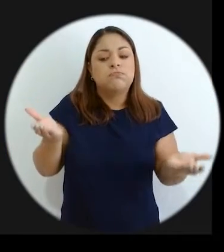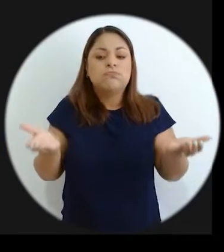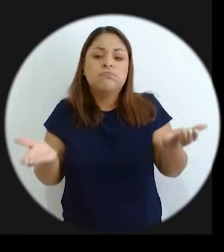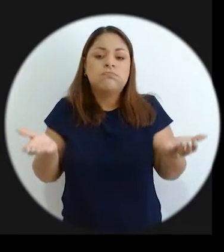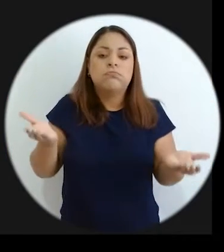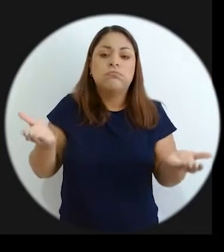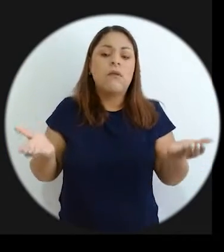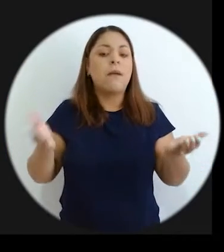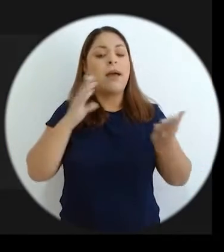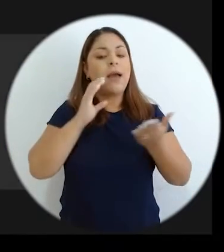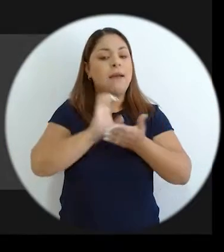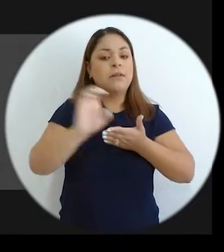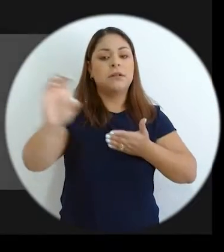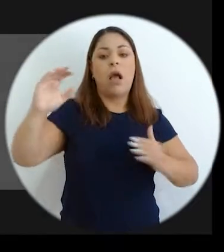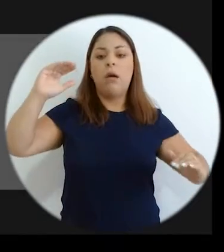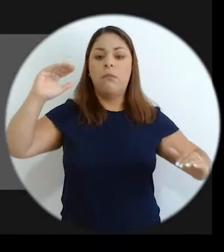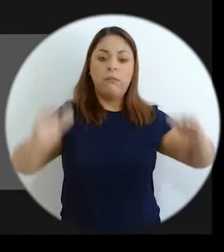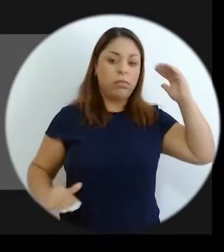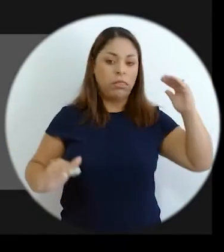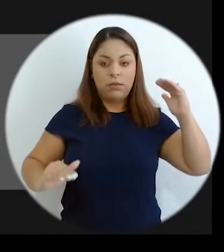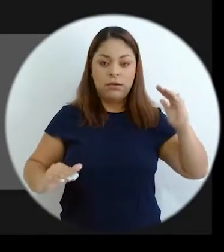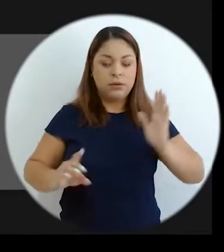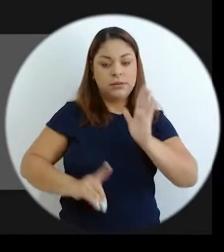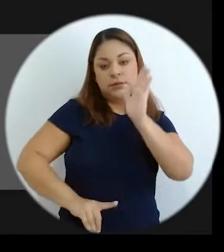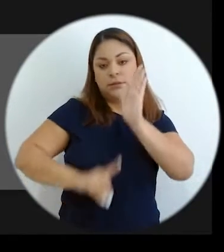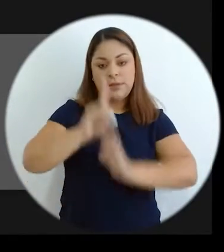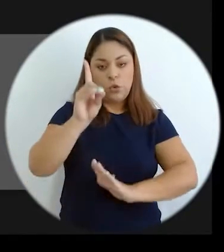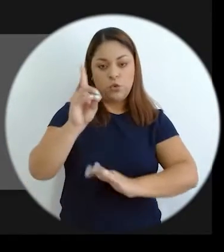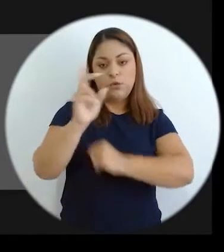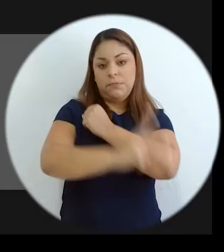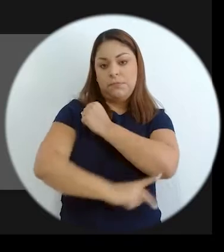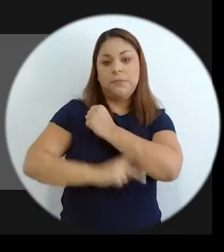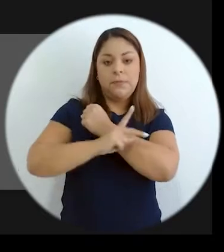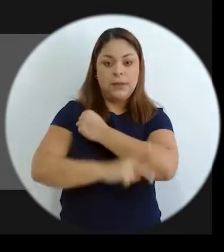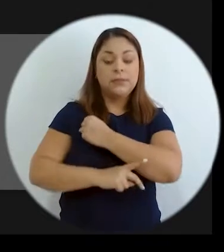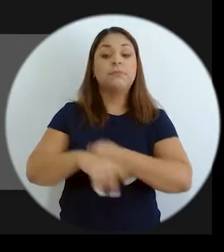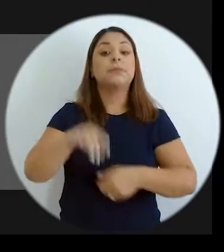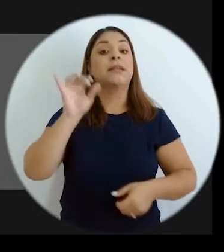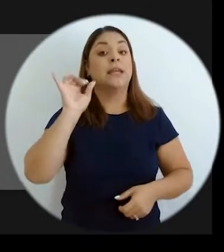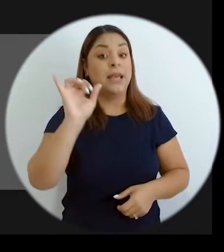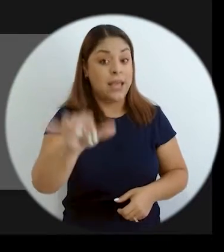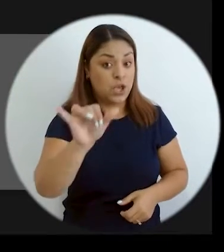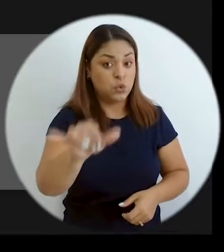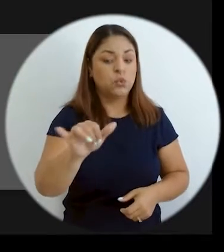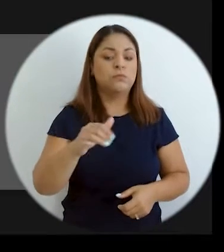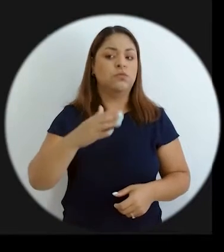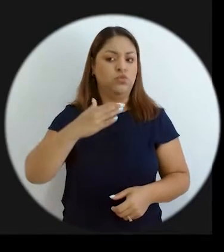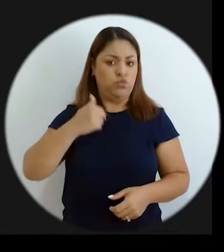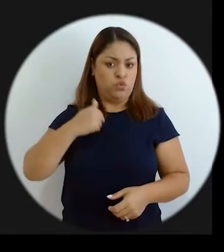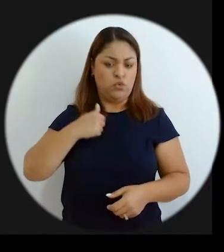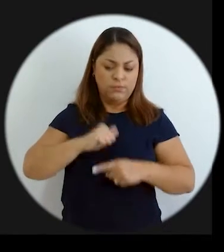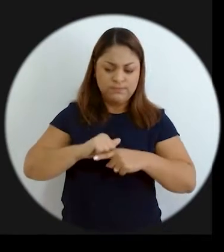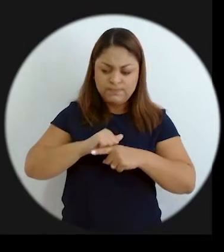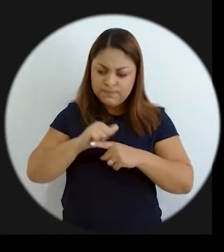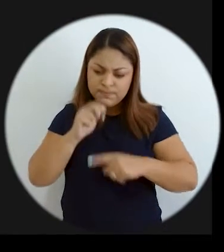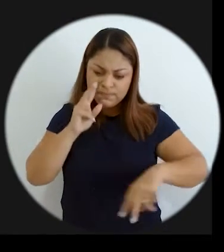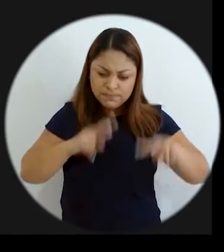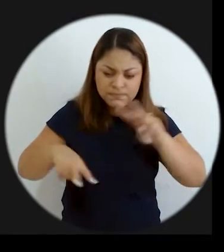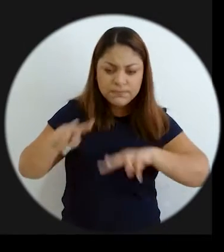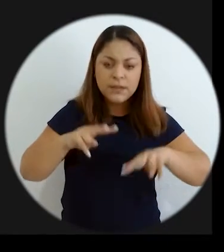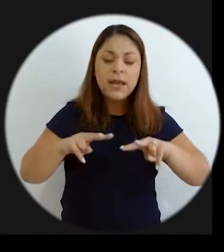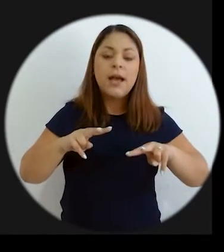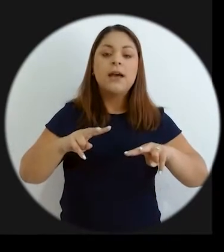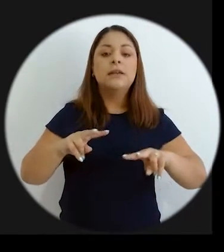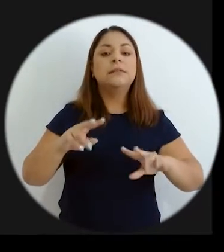dado para volcar la mirada al cierre de brechas de desarrollo que enfrenta nuestro país. Ese ejercicio, incluso si a mí me lo